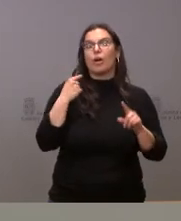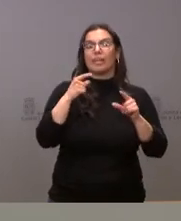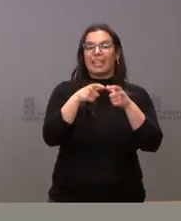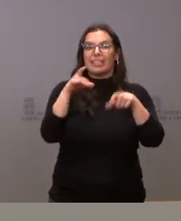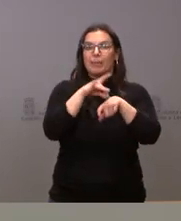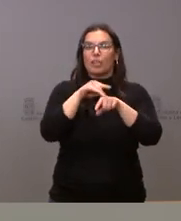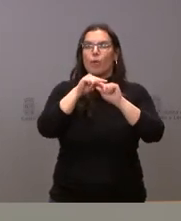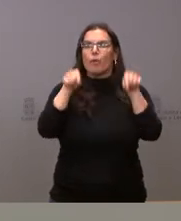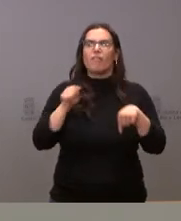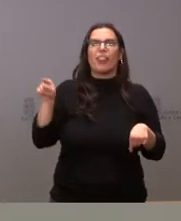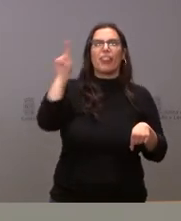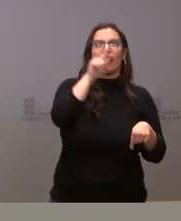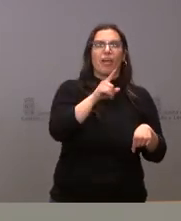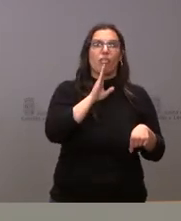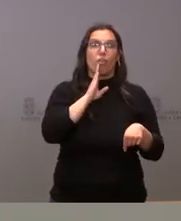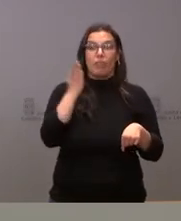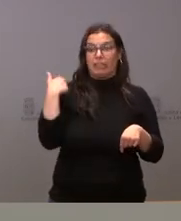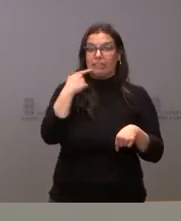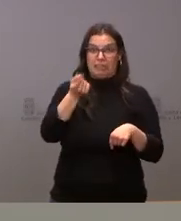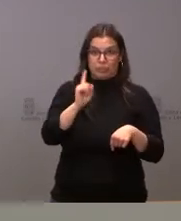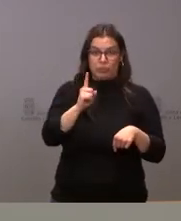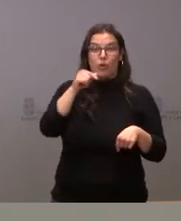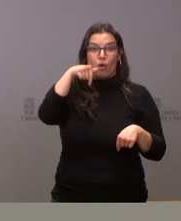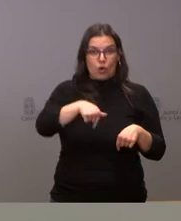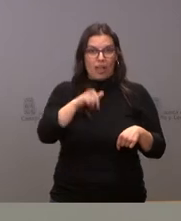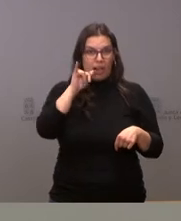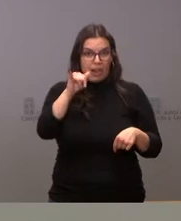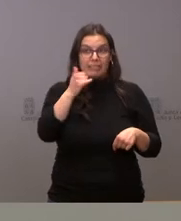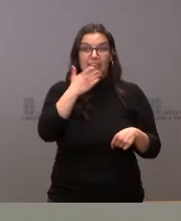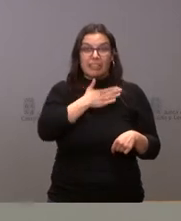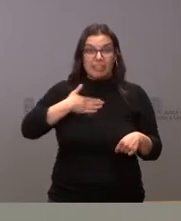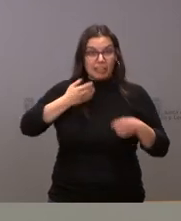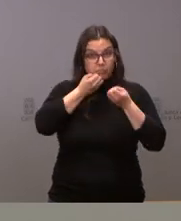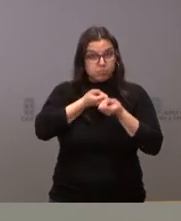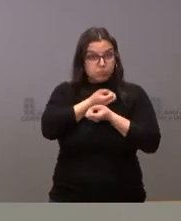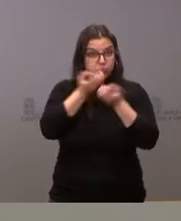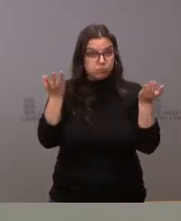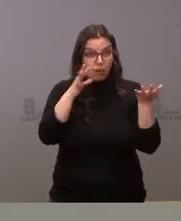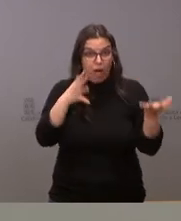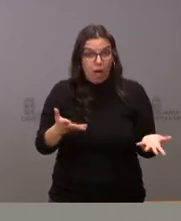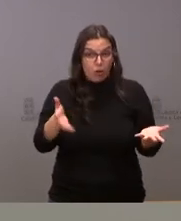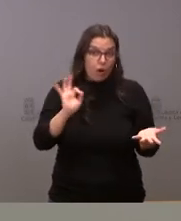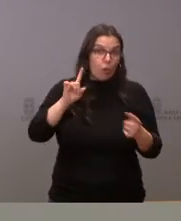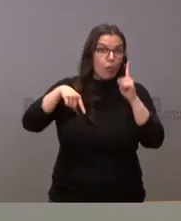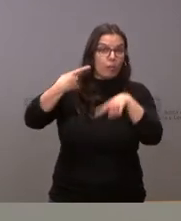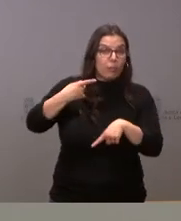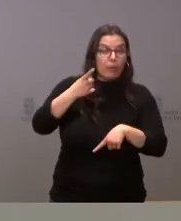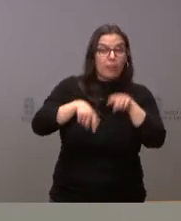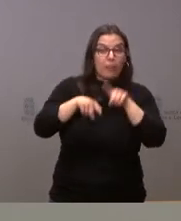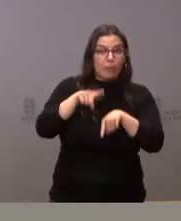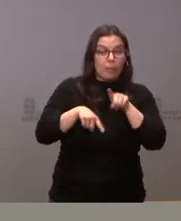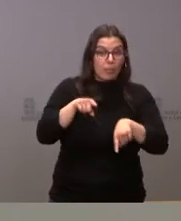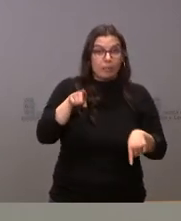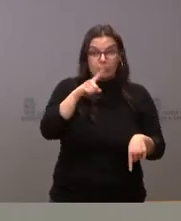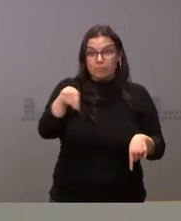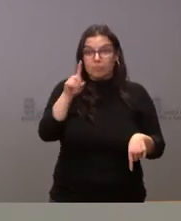tarjetas sanitarias y no se lo pude ofrecer, en esta ocasión lo tengo, si quieren se lo puedo señalar en este momento o más adelante, veo que tienen